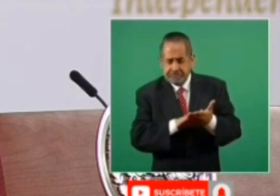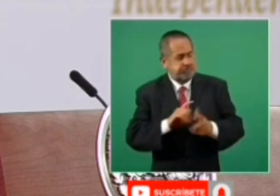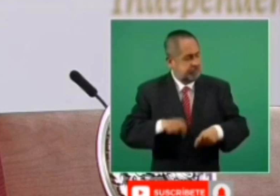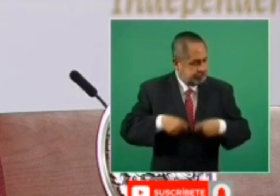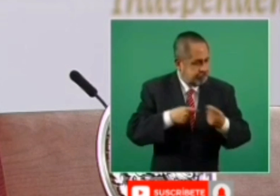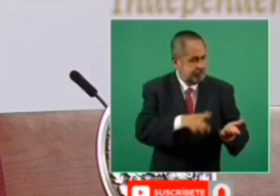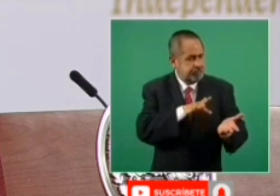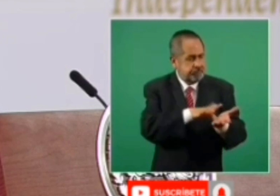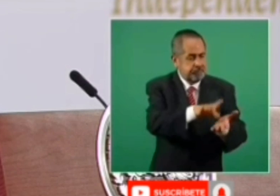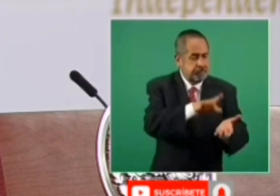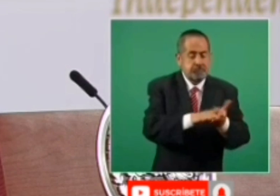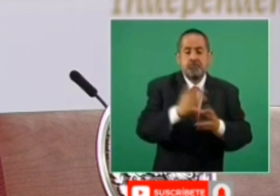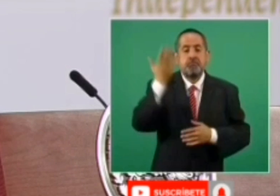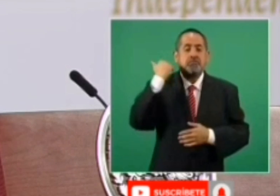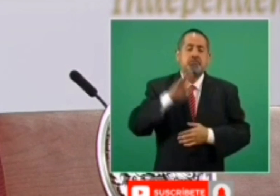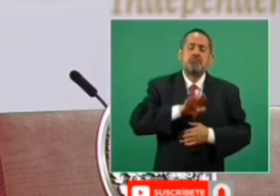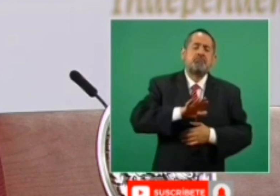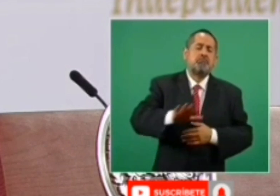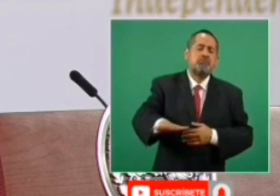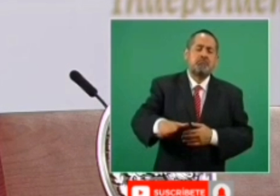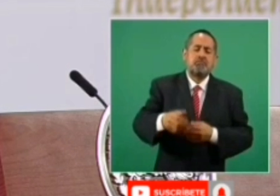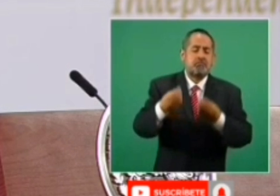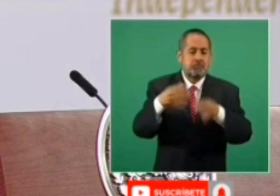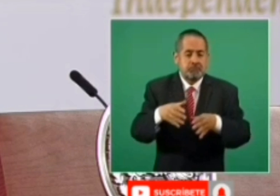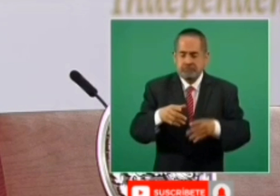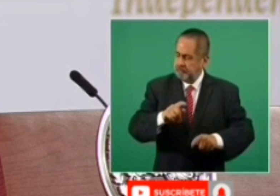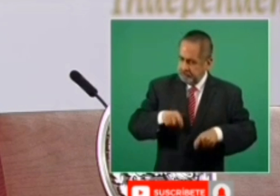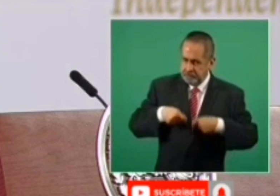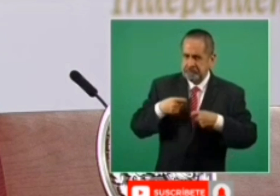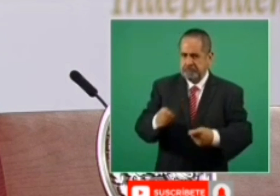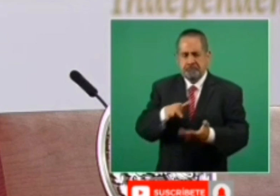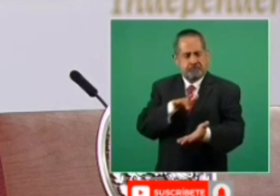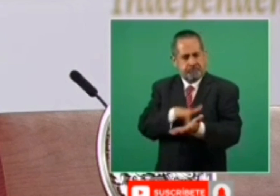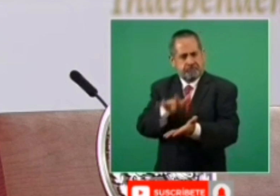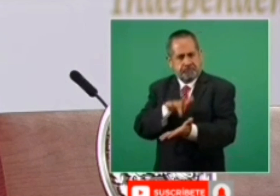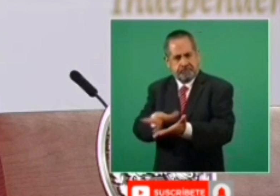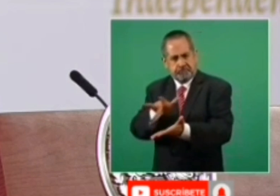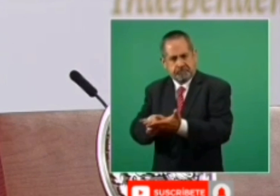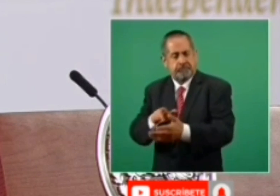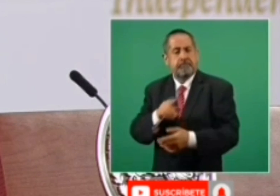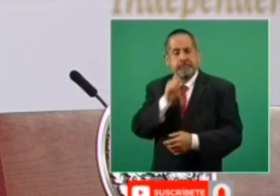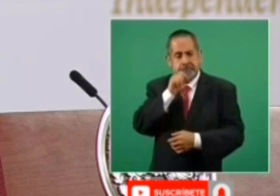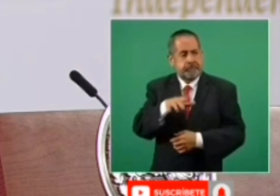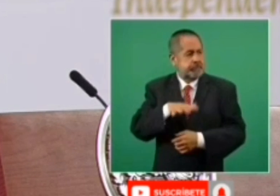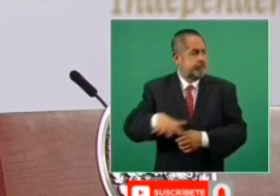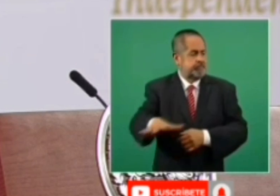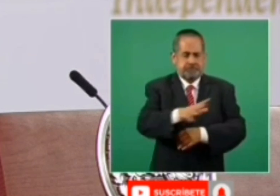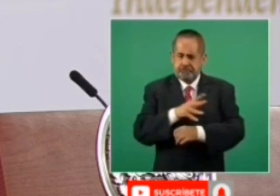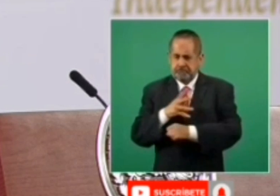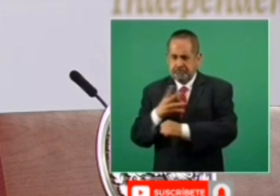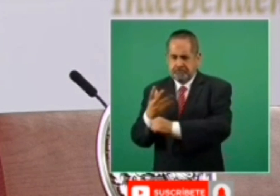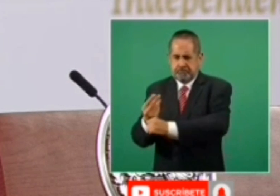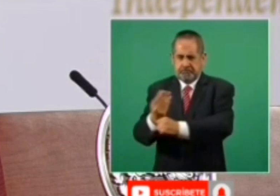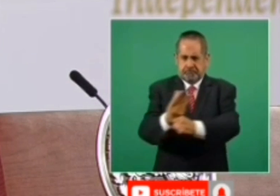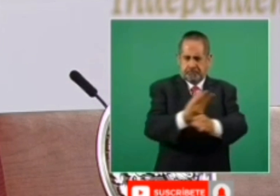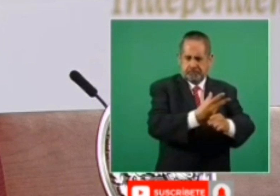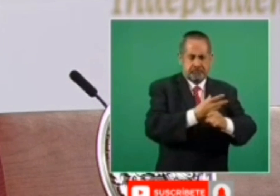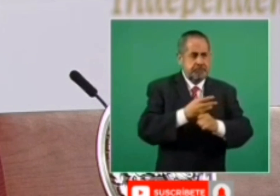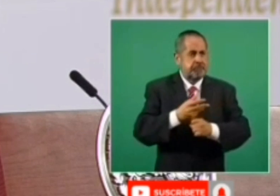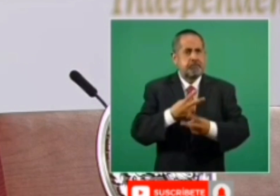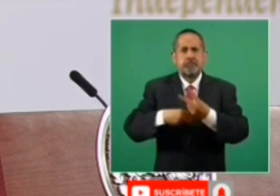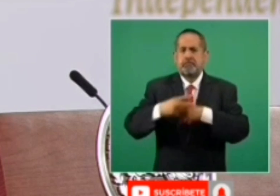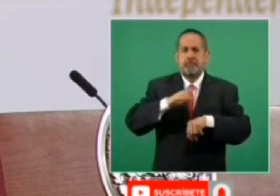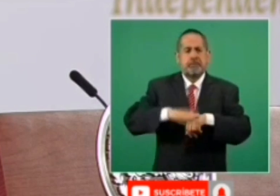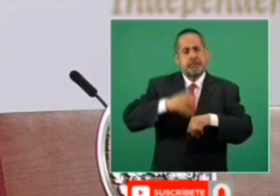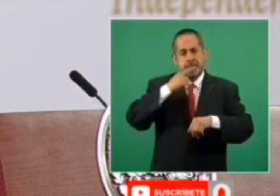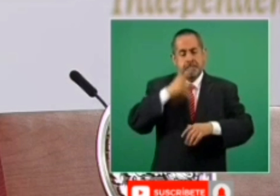degradadas, al mismo tiempo que permite regenerar el medio ambiente. Sembrando Vida es un programa que